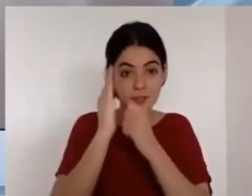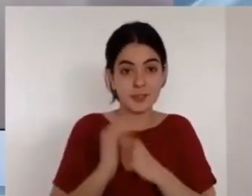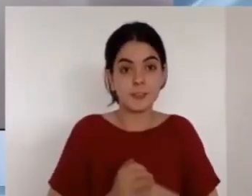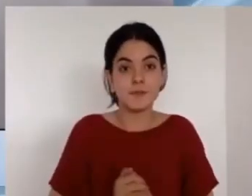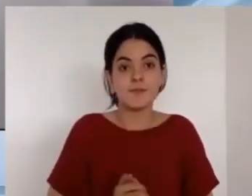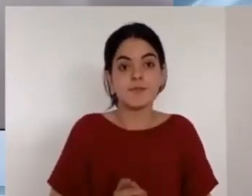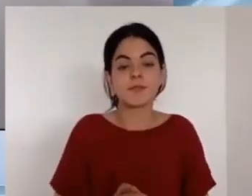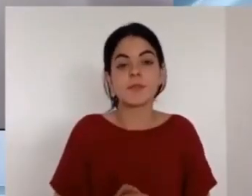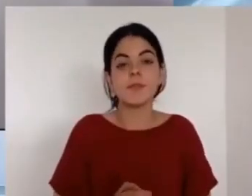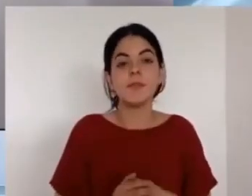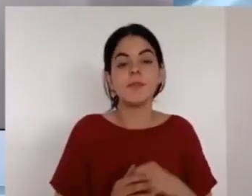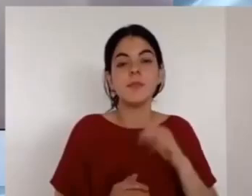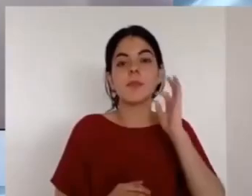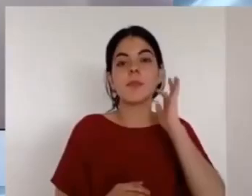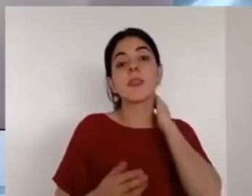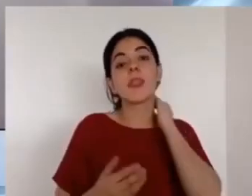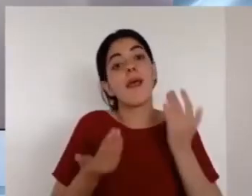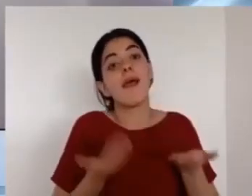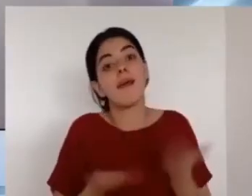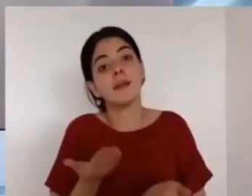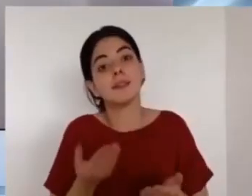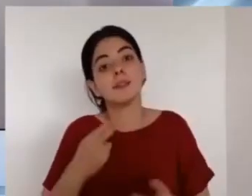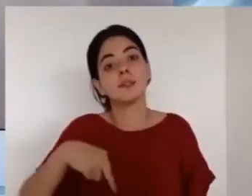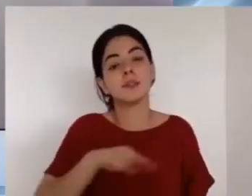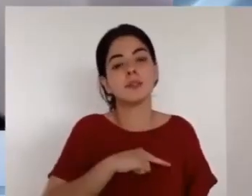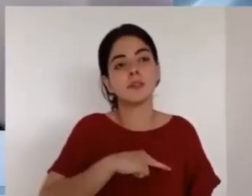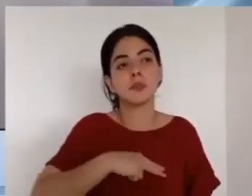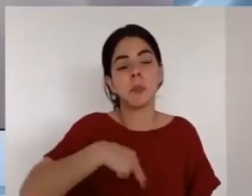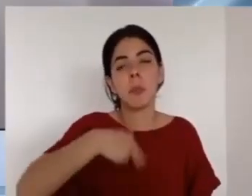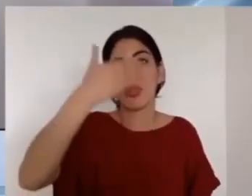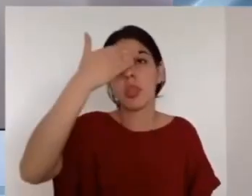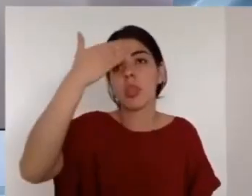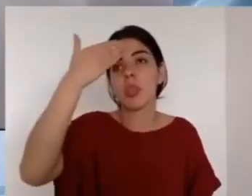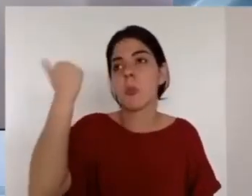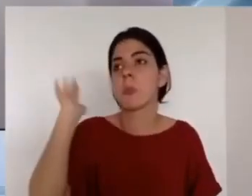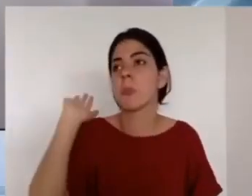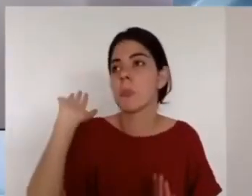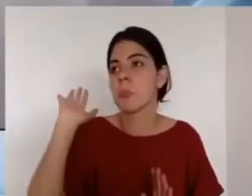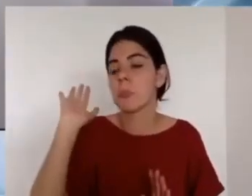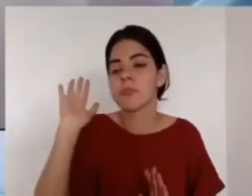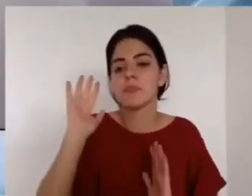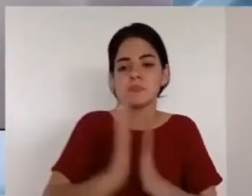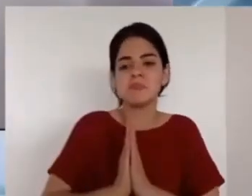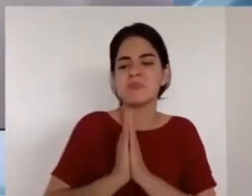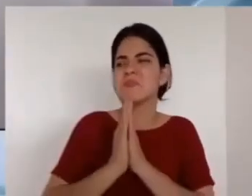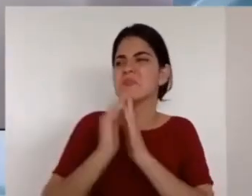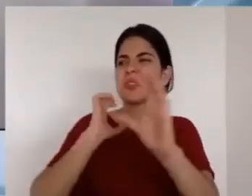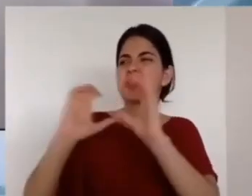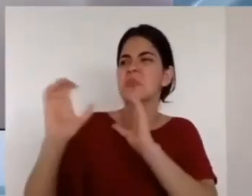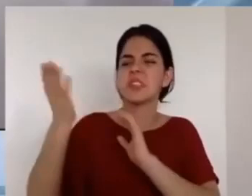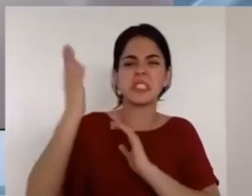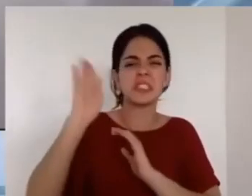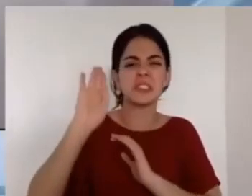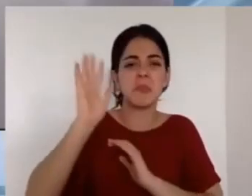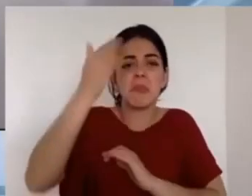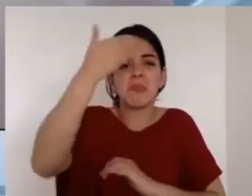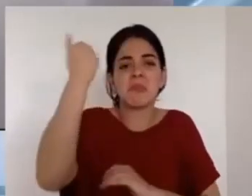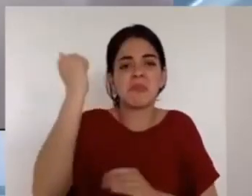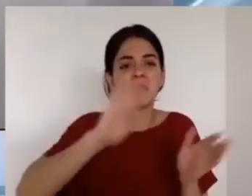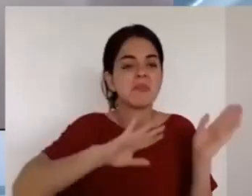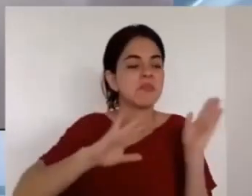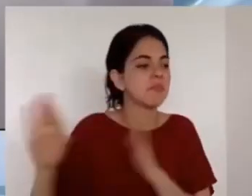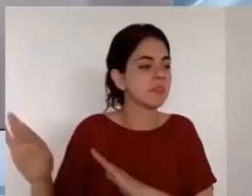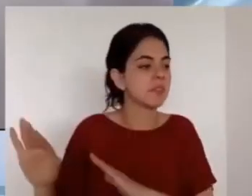Dios pero cuando estamos en abundancia como que bajamos los brazos en tiempo de